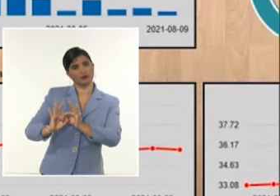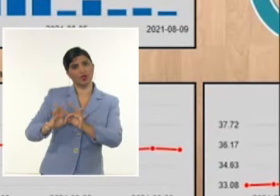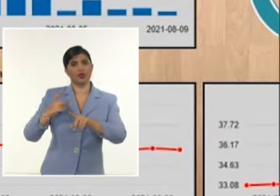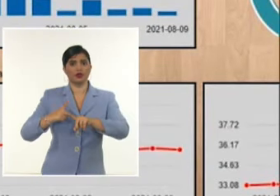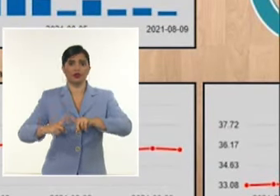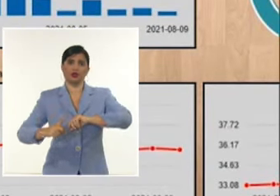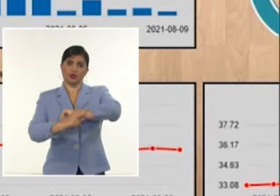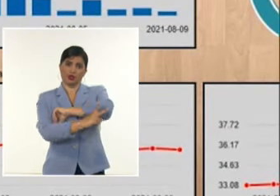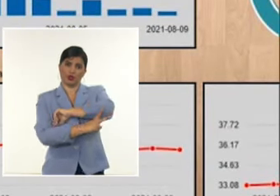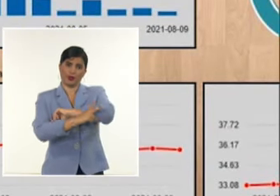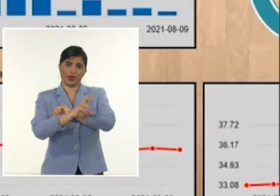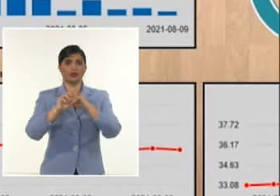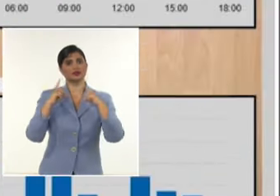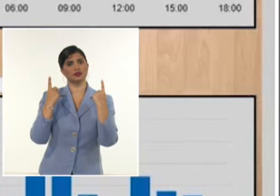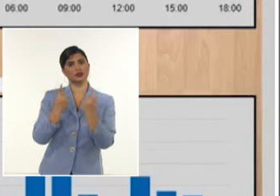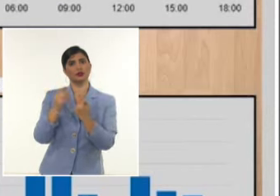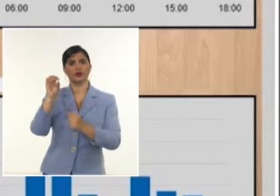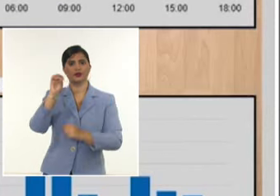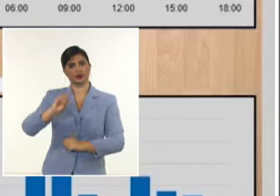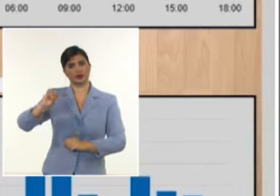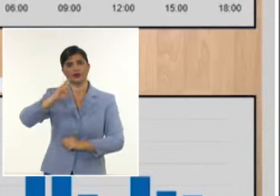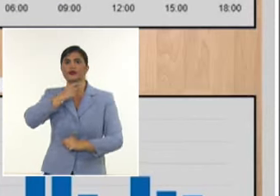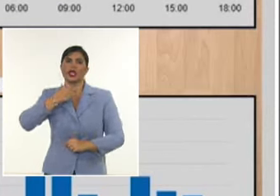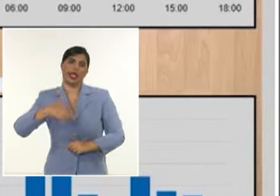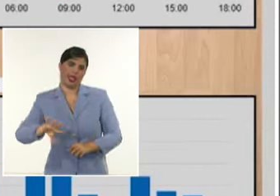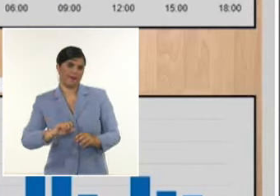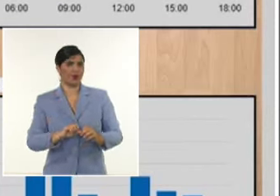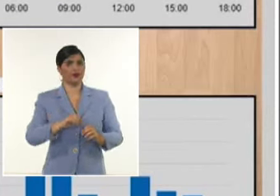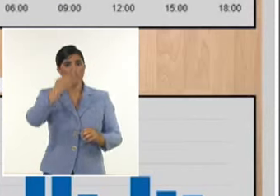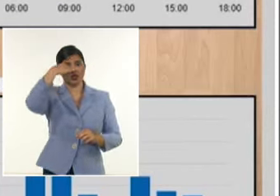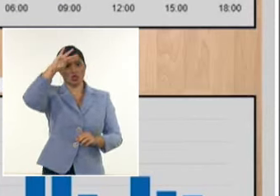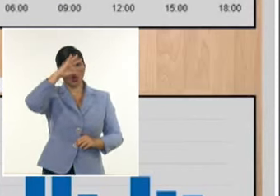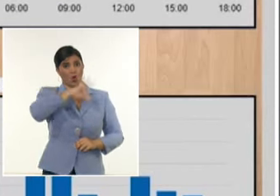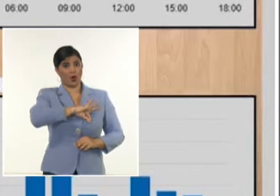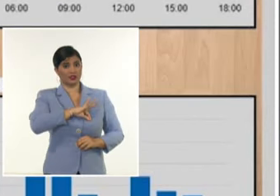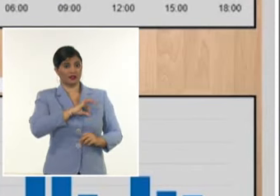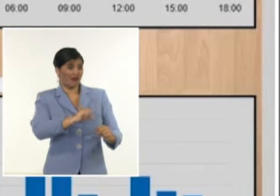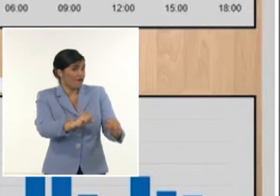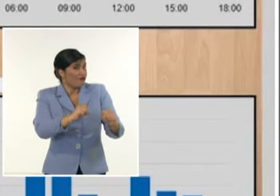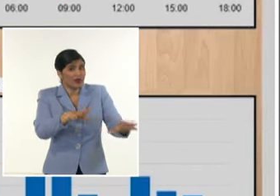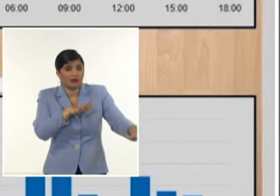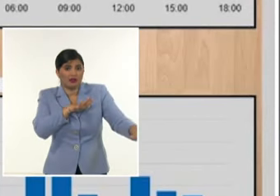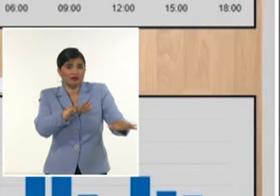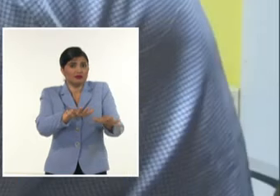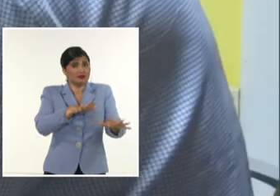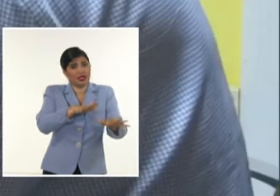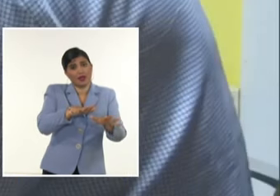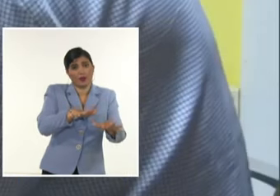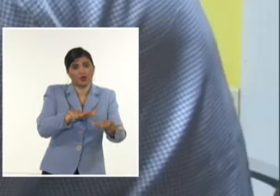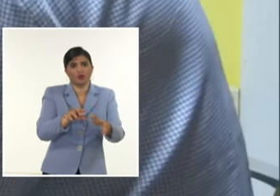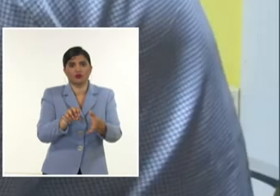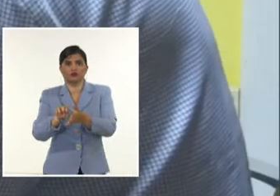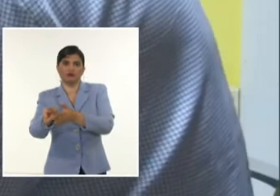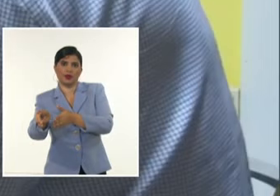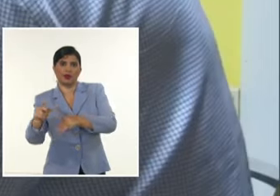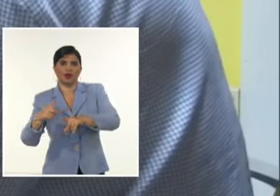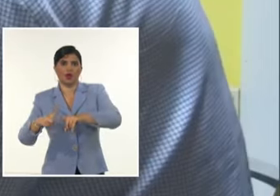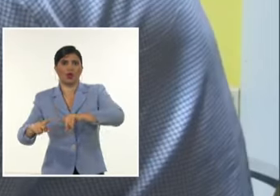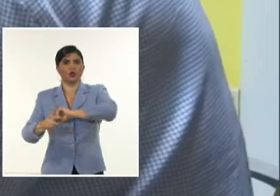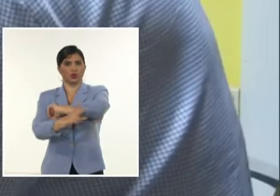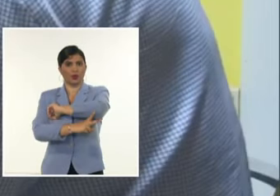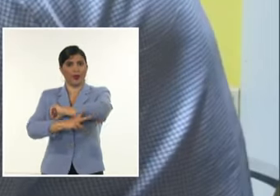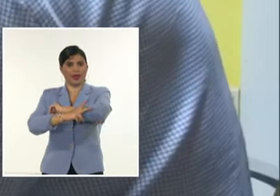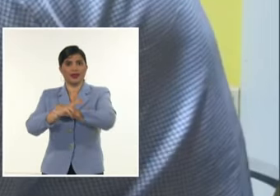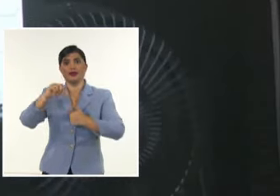Por cuanto Un terremoto fuerte Que ocurra en Cuba Si nuestras estaciones Se saturan Podemos apoyarnos De estaciones Que están en Centroamérica O el Caribe